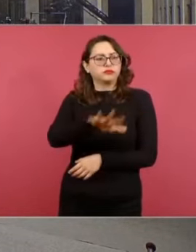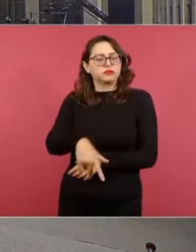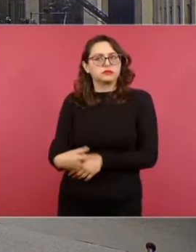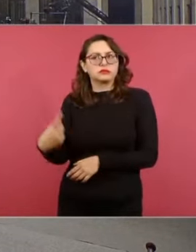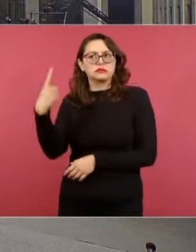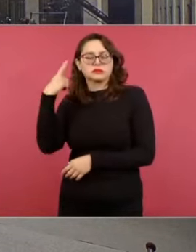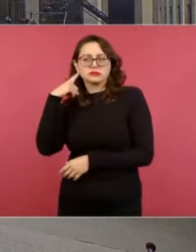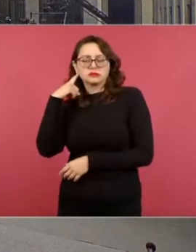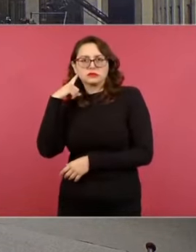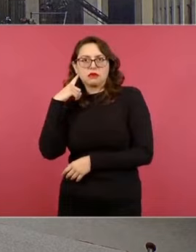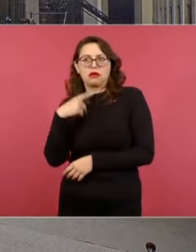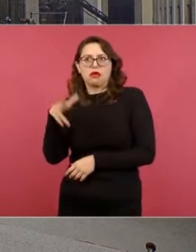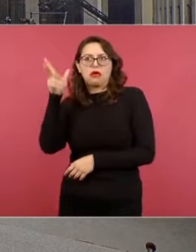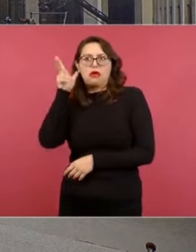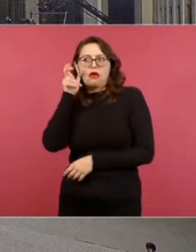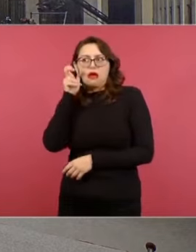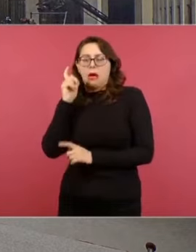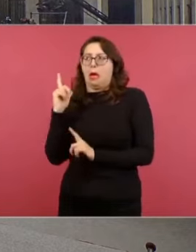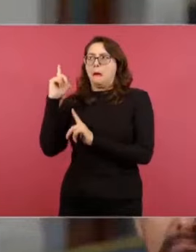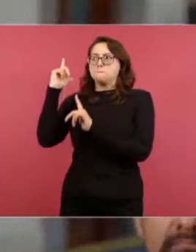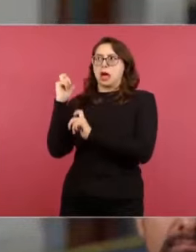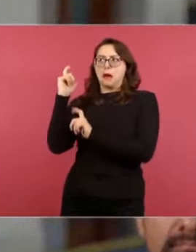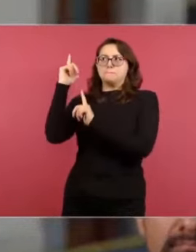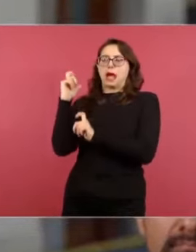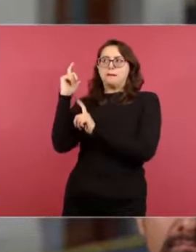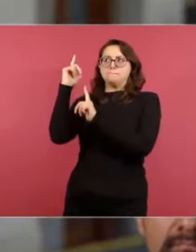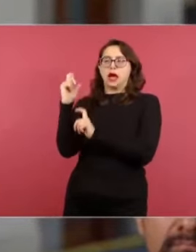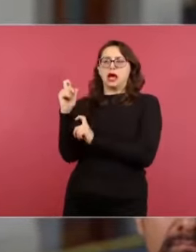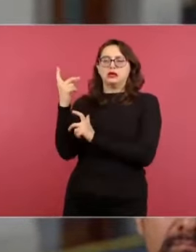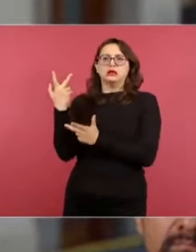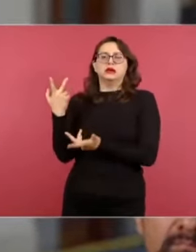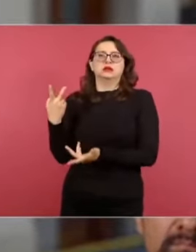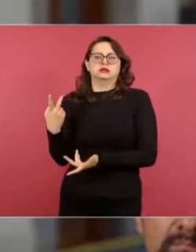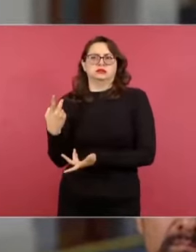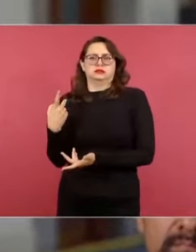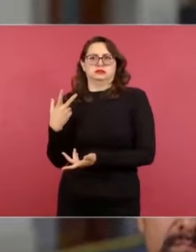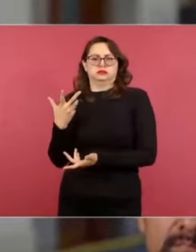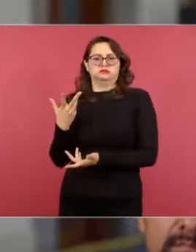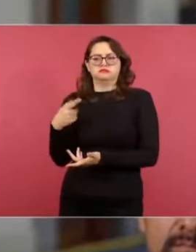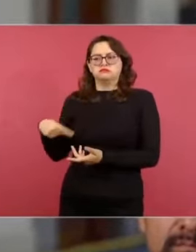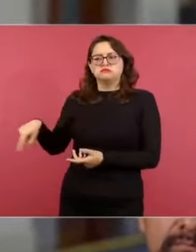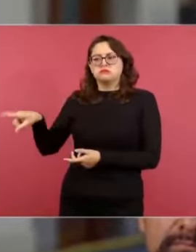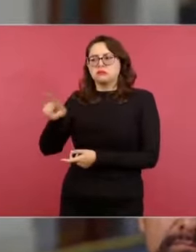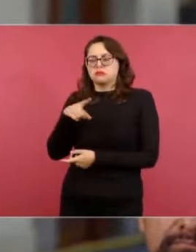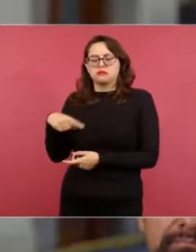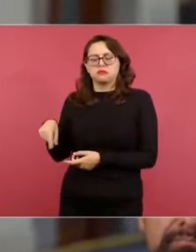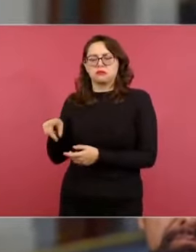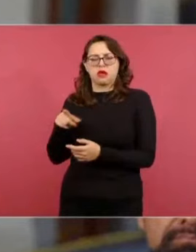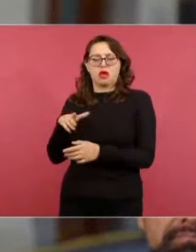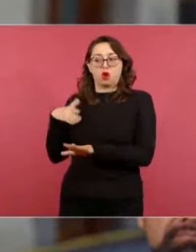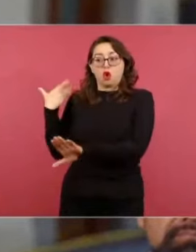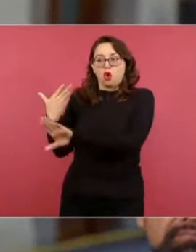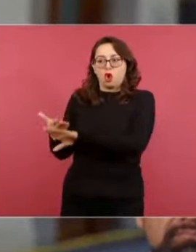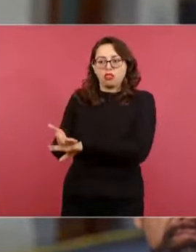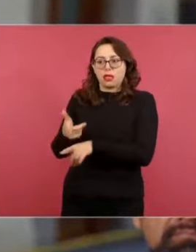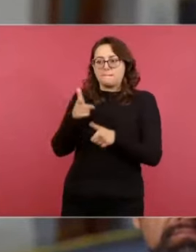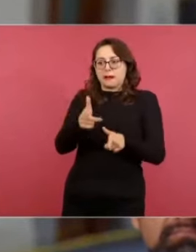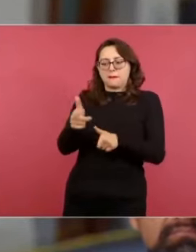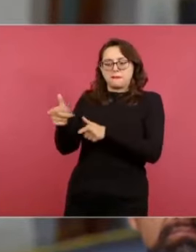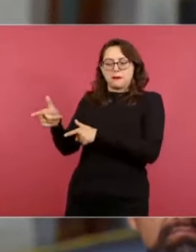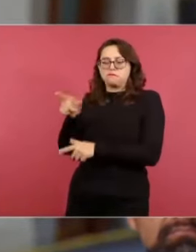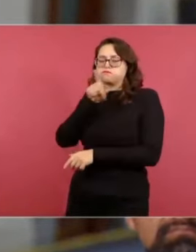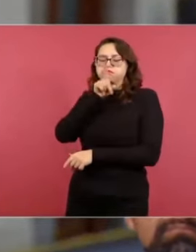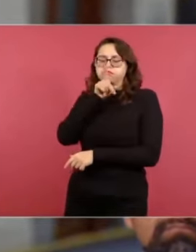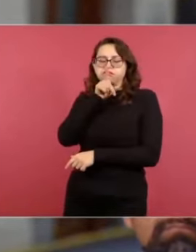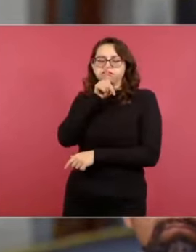de fuego, si bien afortunadamente ninguna resultó lesionada. Si nos puede dar un poco más detalles. Se comentaba que no fue en el lugar donde ellas estaban,